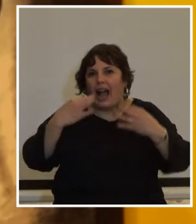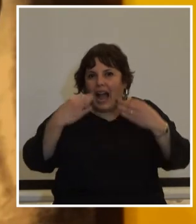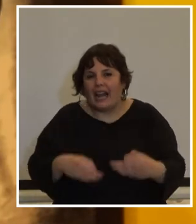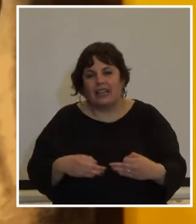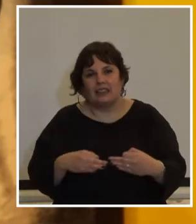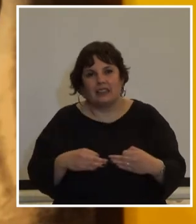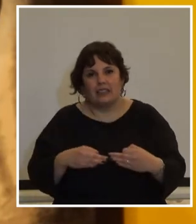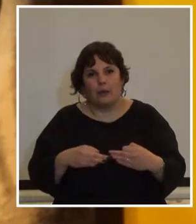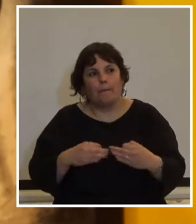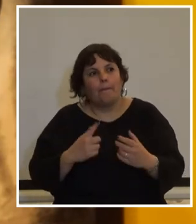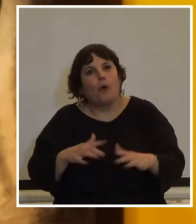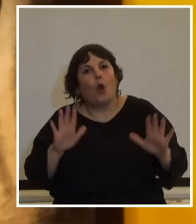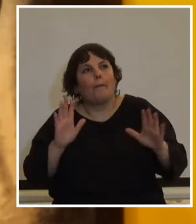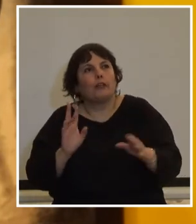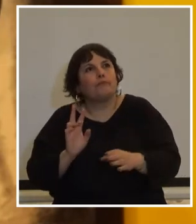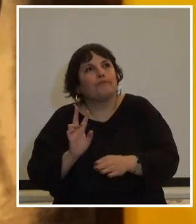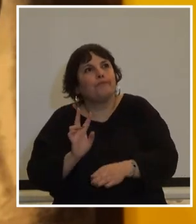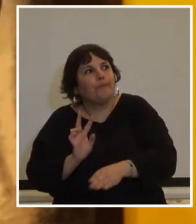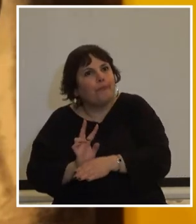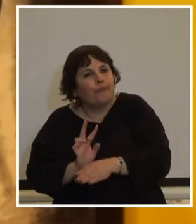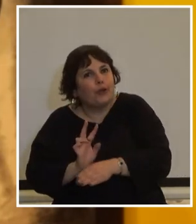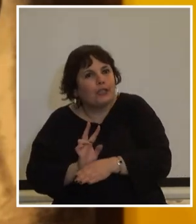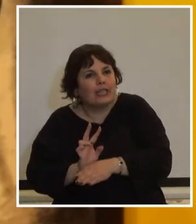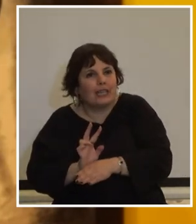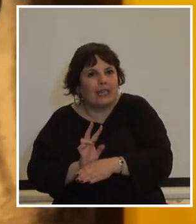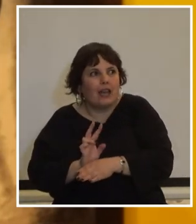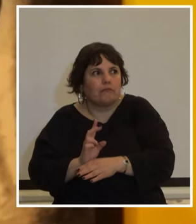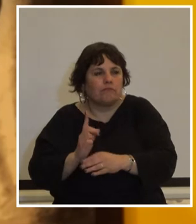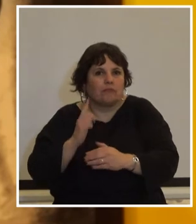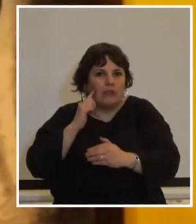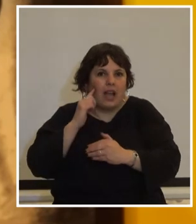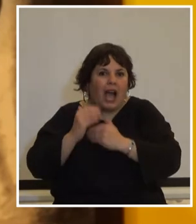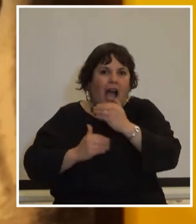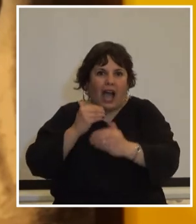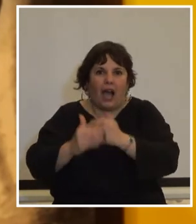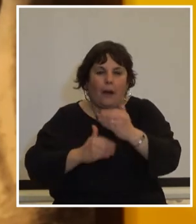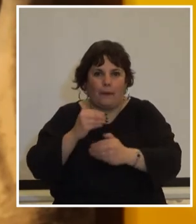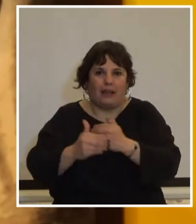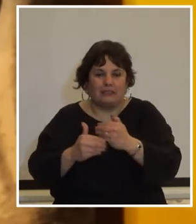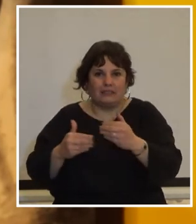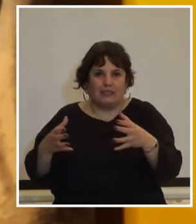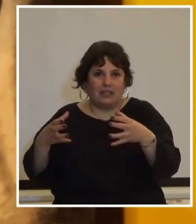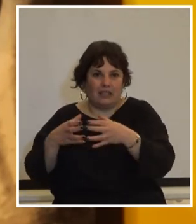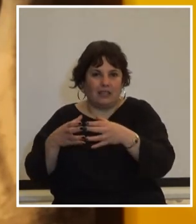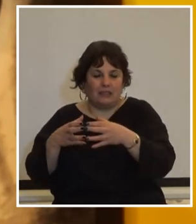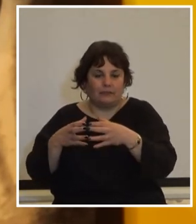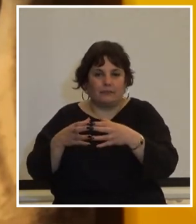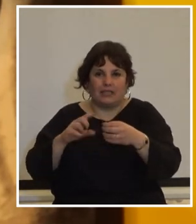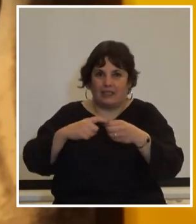o por lo menos protegían el avance de la organización sindical